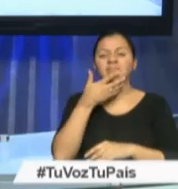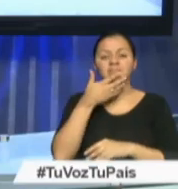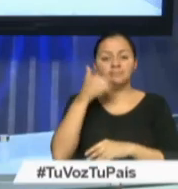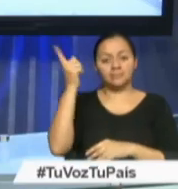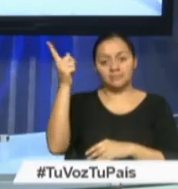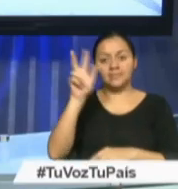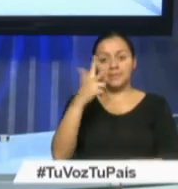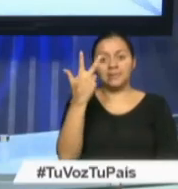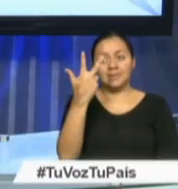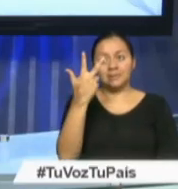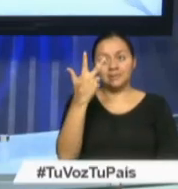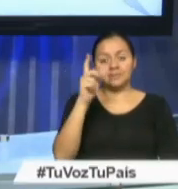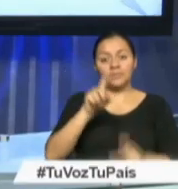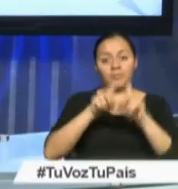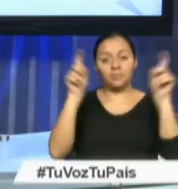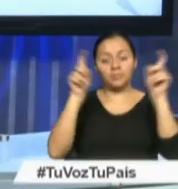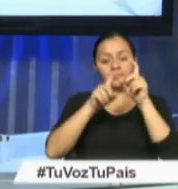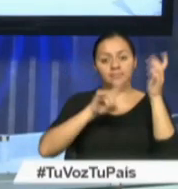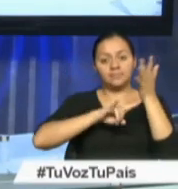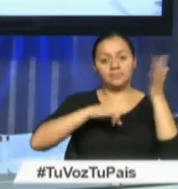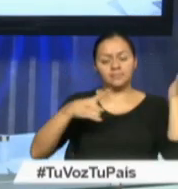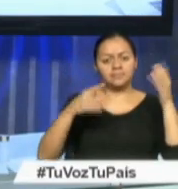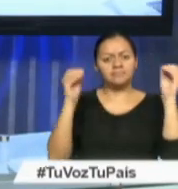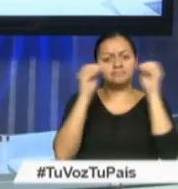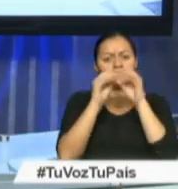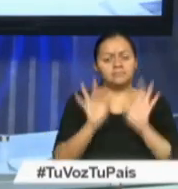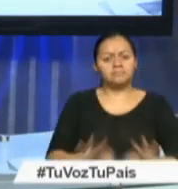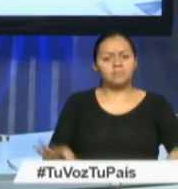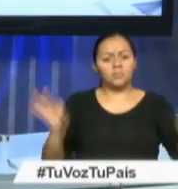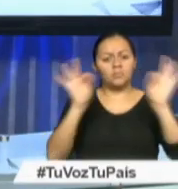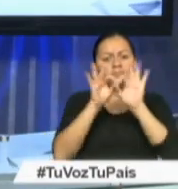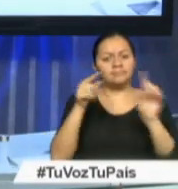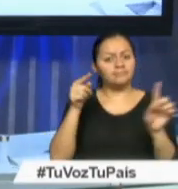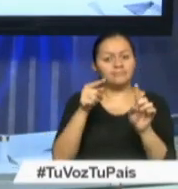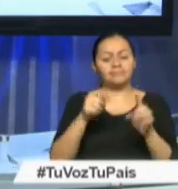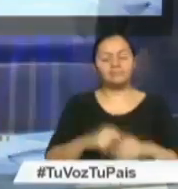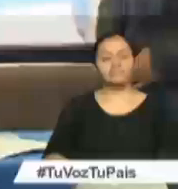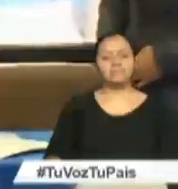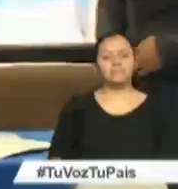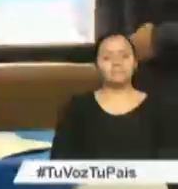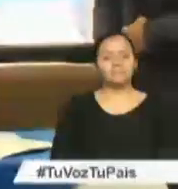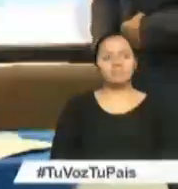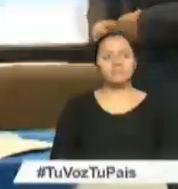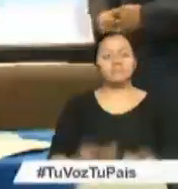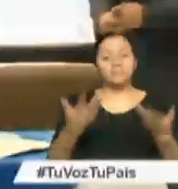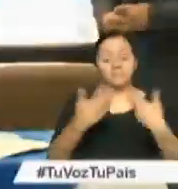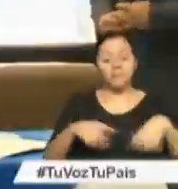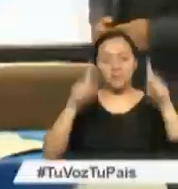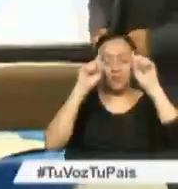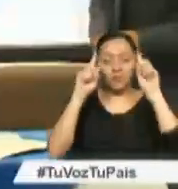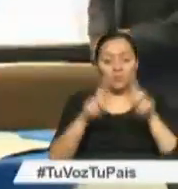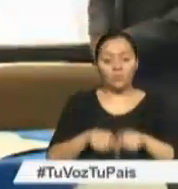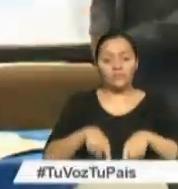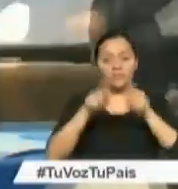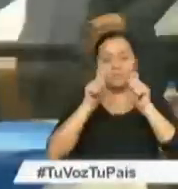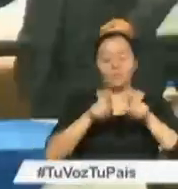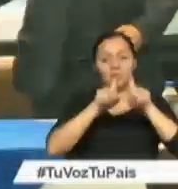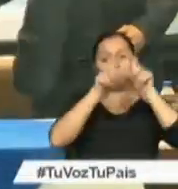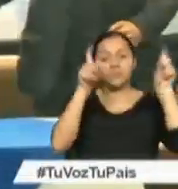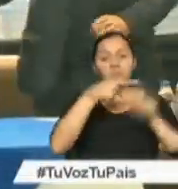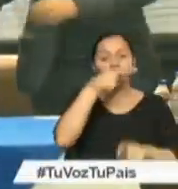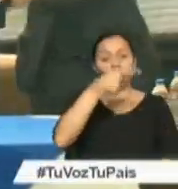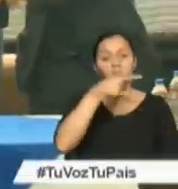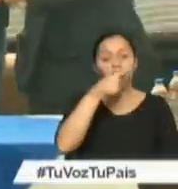por una de las tres empresas de tecnología más importantes del mundo Con la firma del acuerdo entre la empresa pública